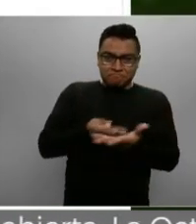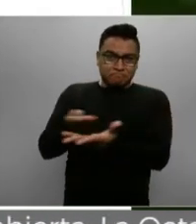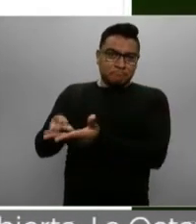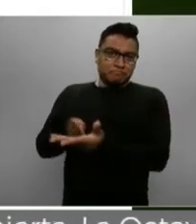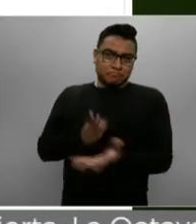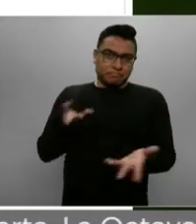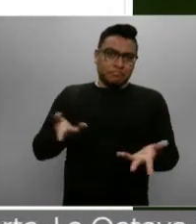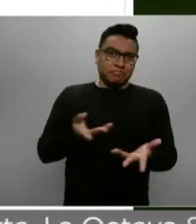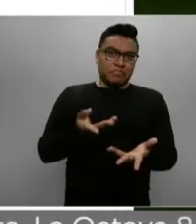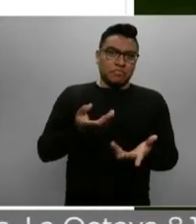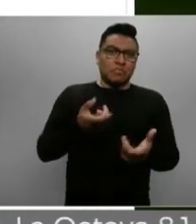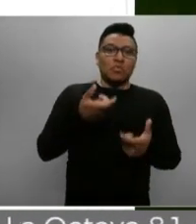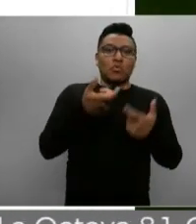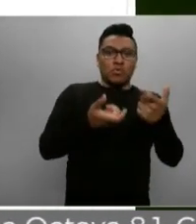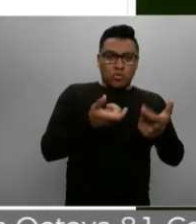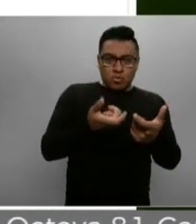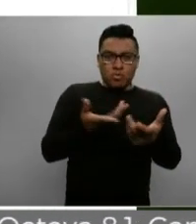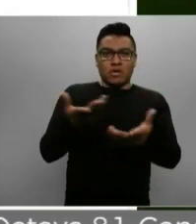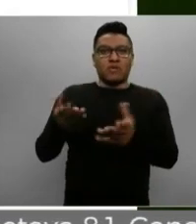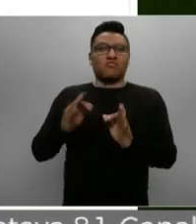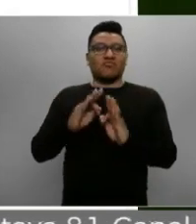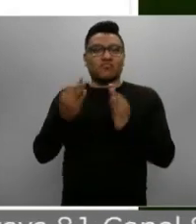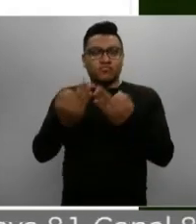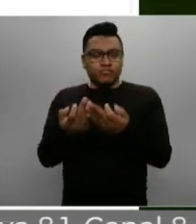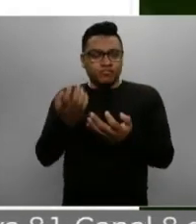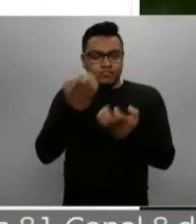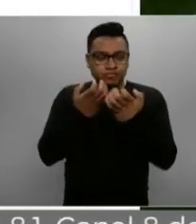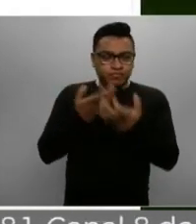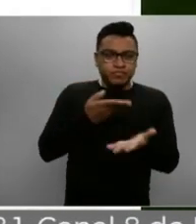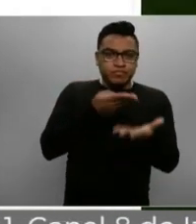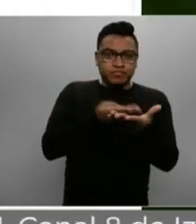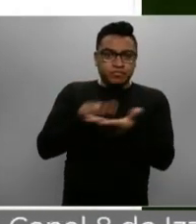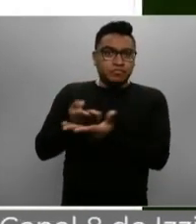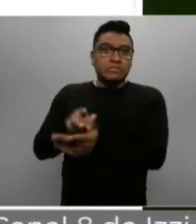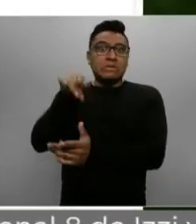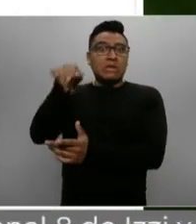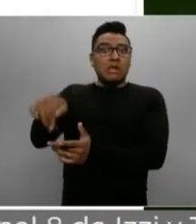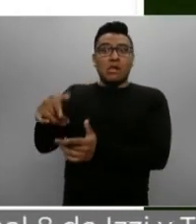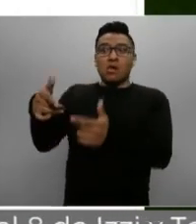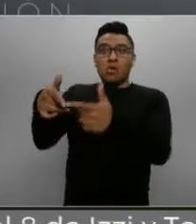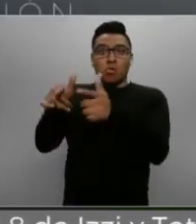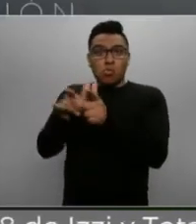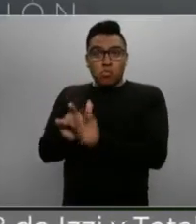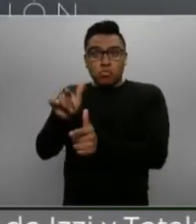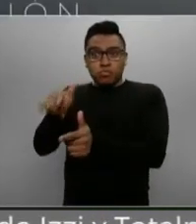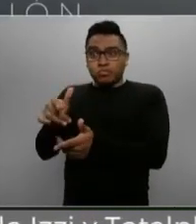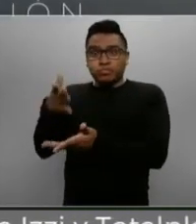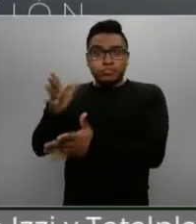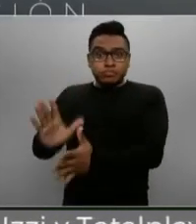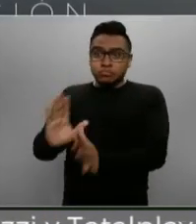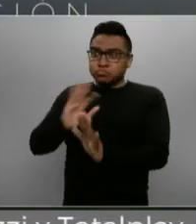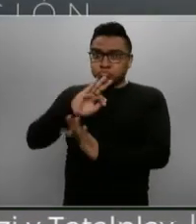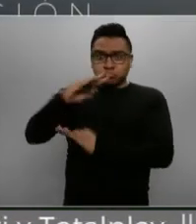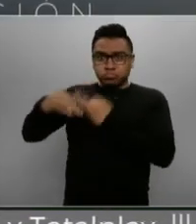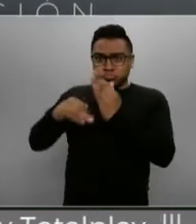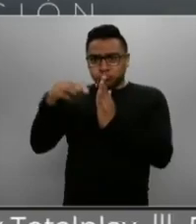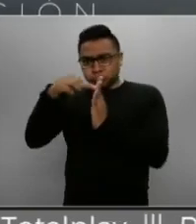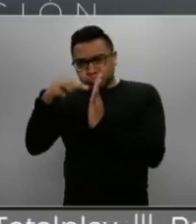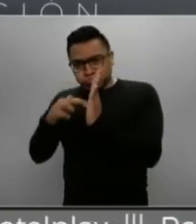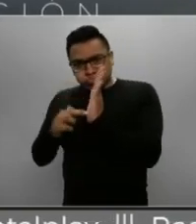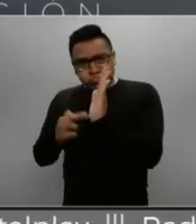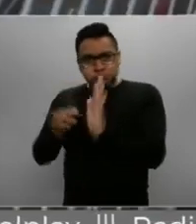propuesta económica, es decir, este grupo, y cumple con todos los requisitos en la legislación aplicable y en la